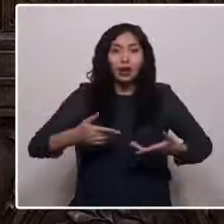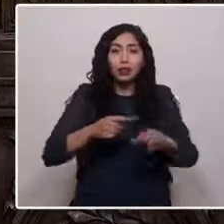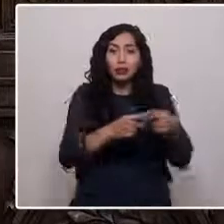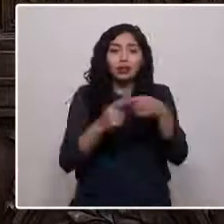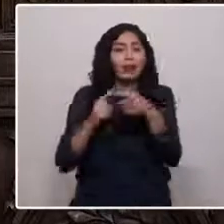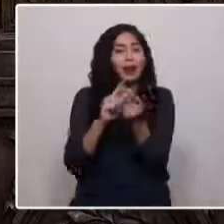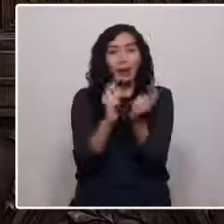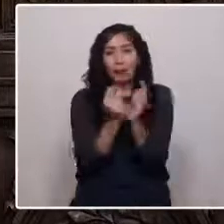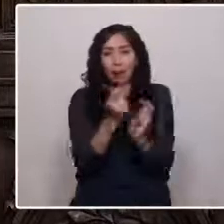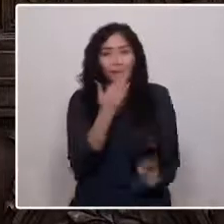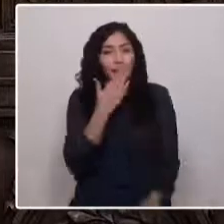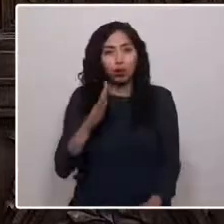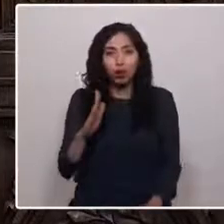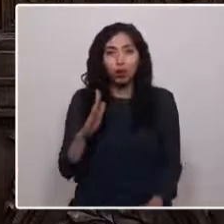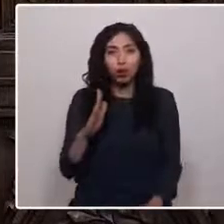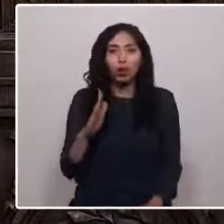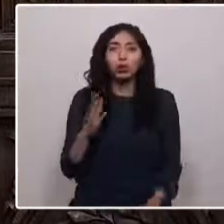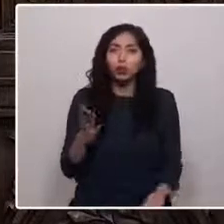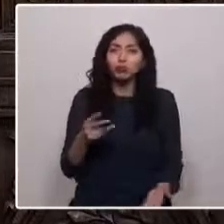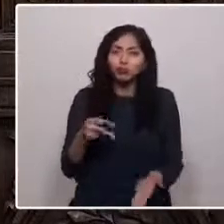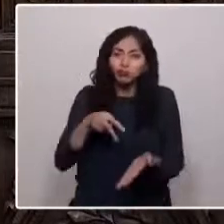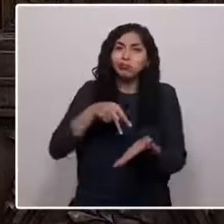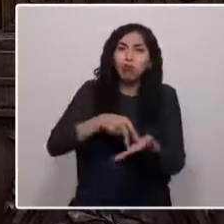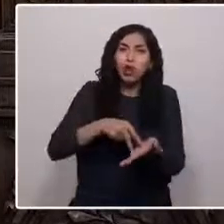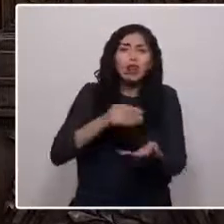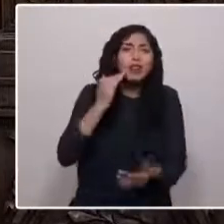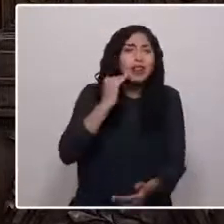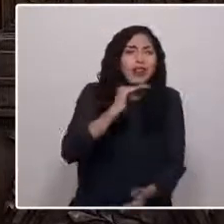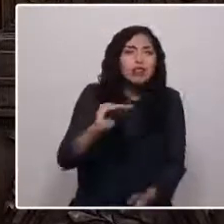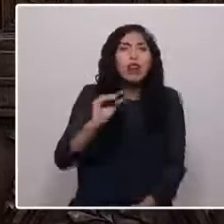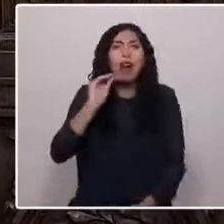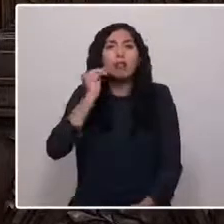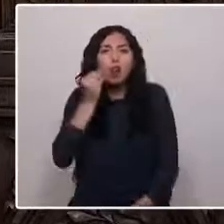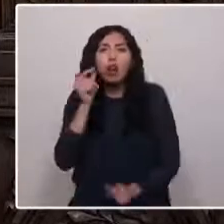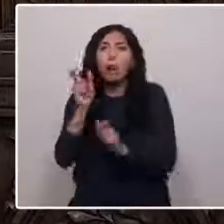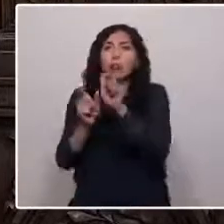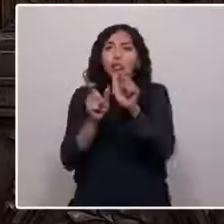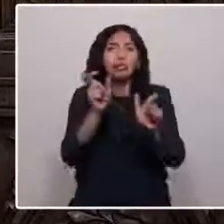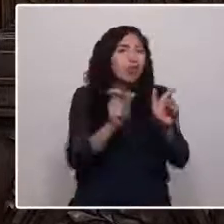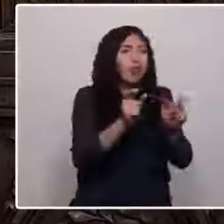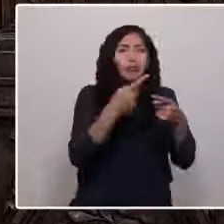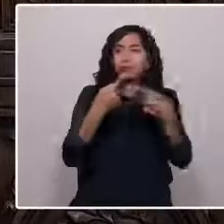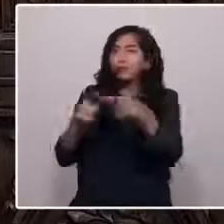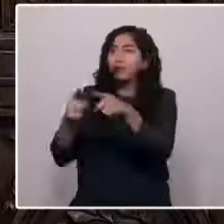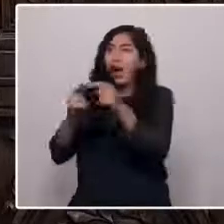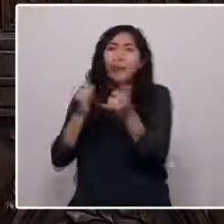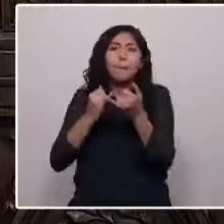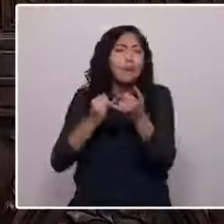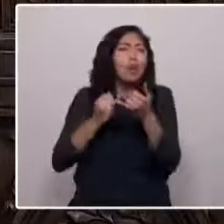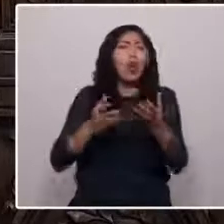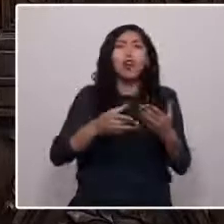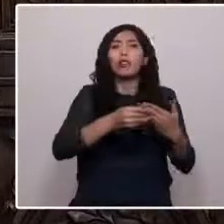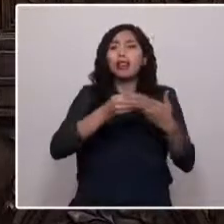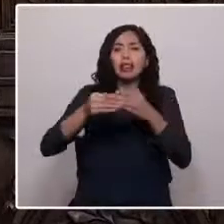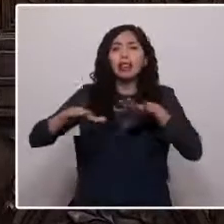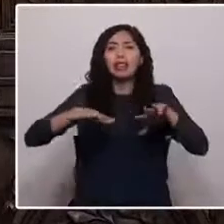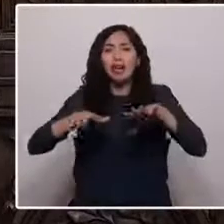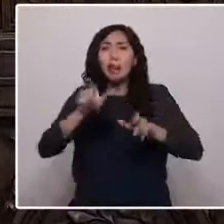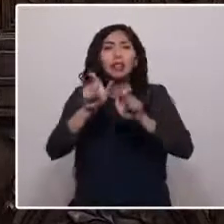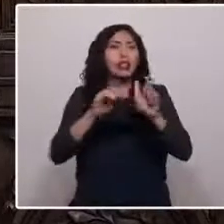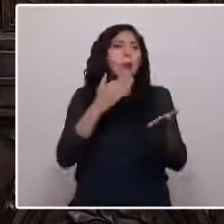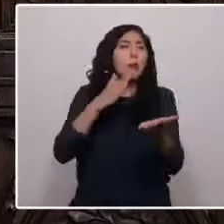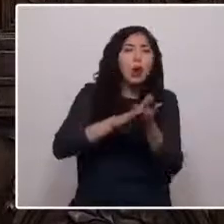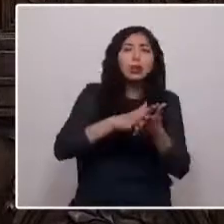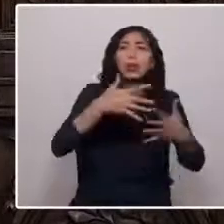Por los niños, abuelos, pobladores, vecinas, amigos, dirigentes, activistas, por los muertos, por la naturaleza y sus animales,